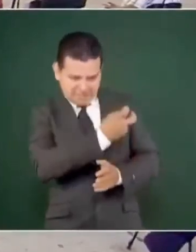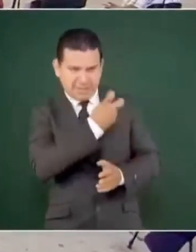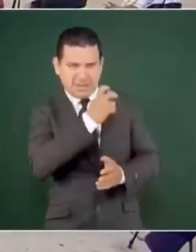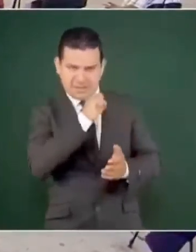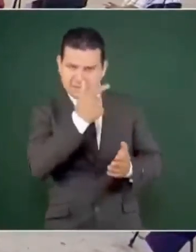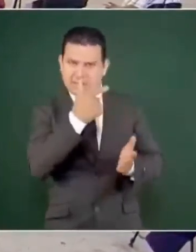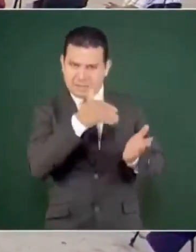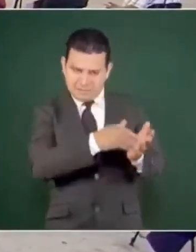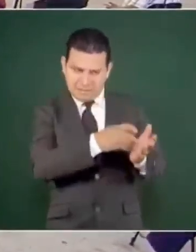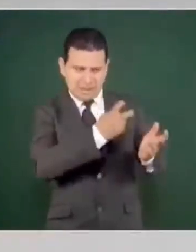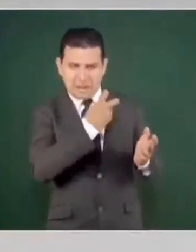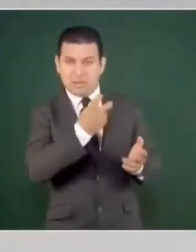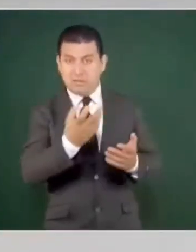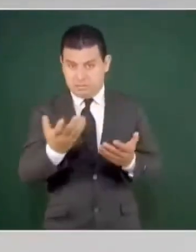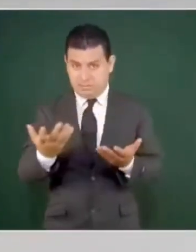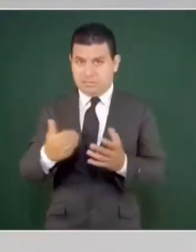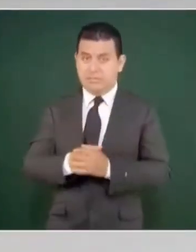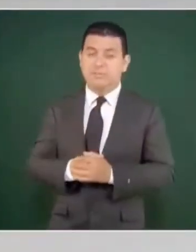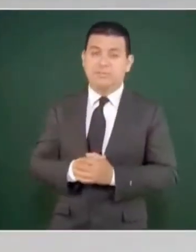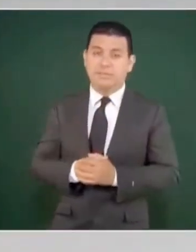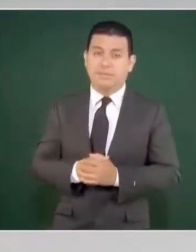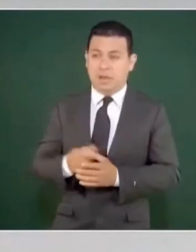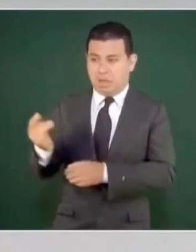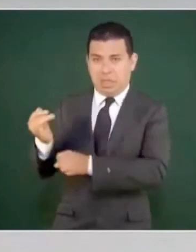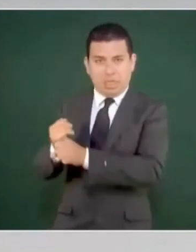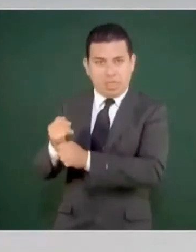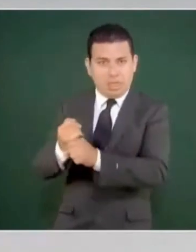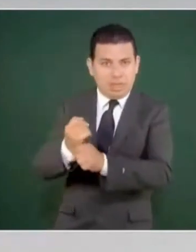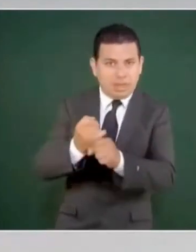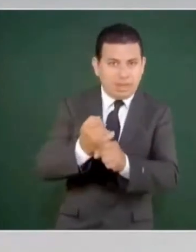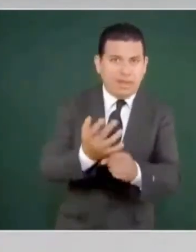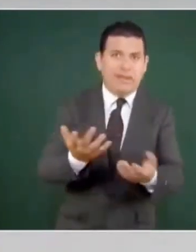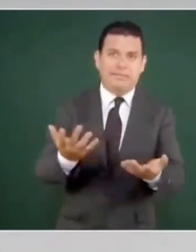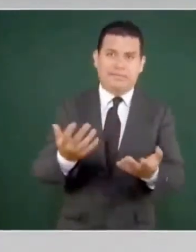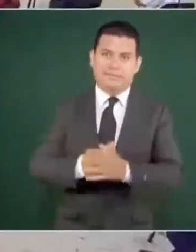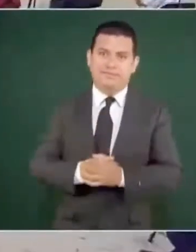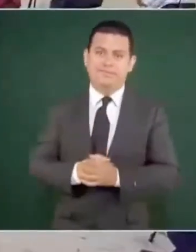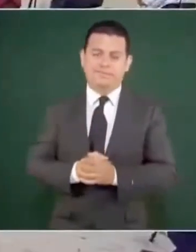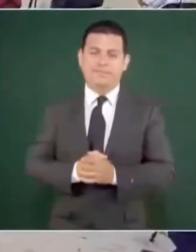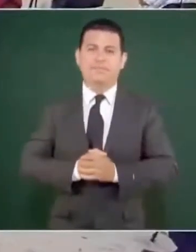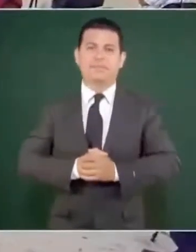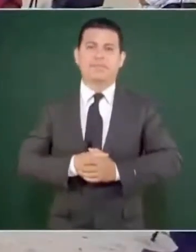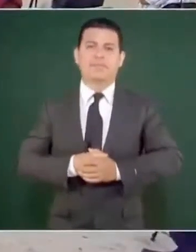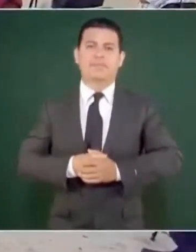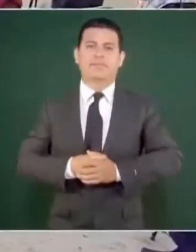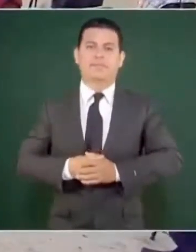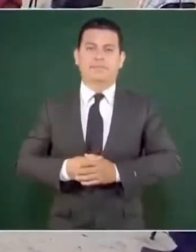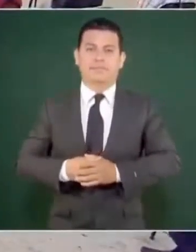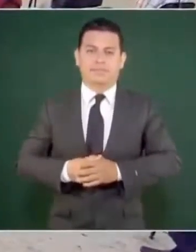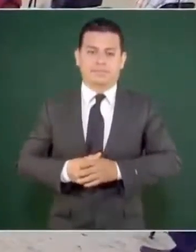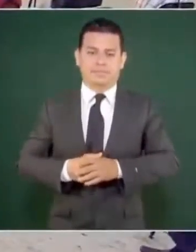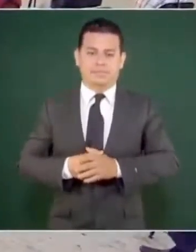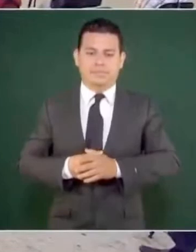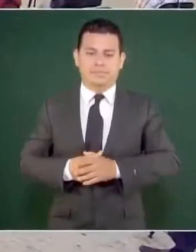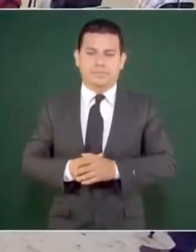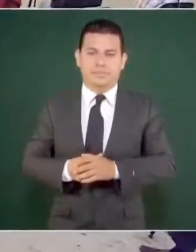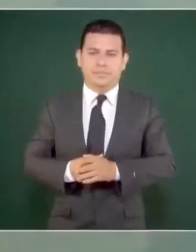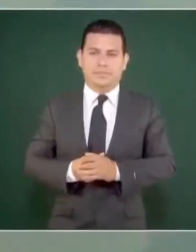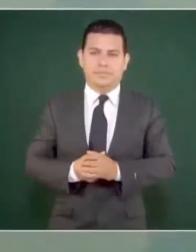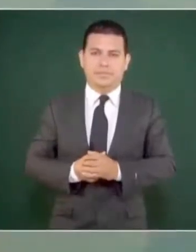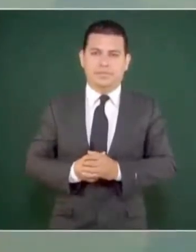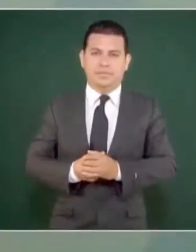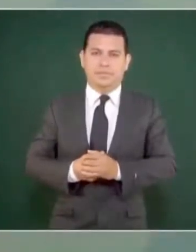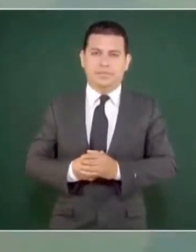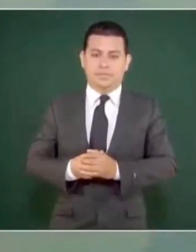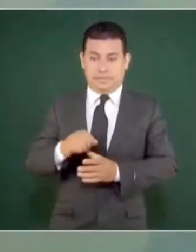mil. Entonces, viene a la conferencia y dice son